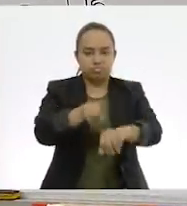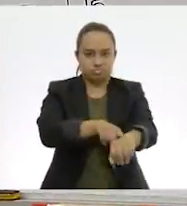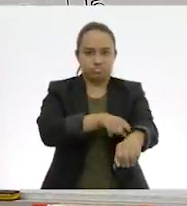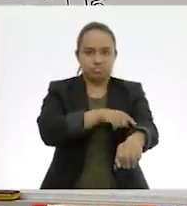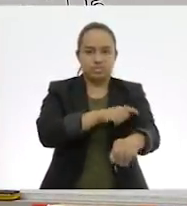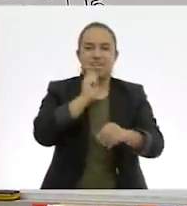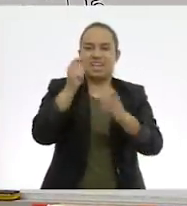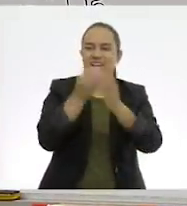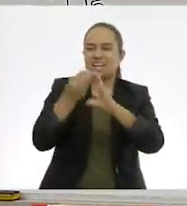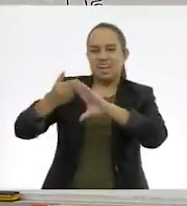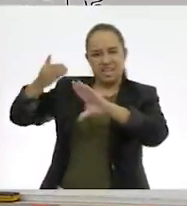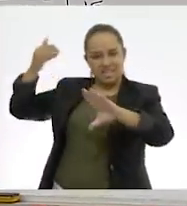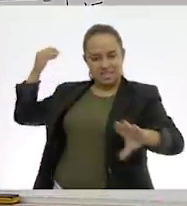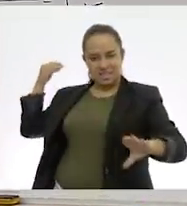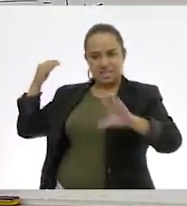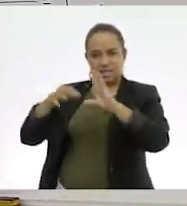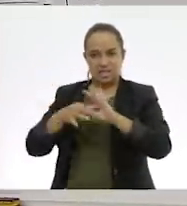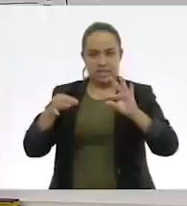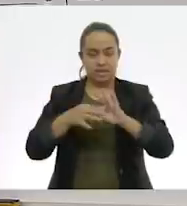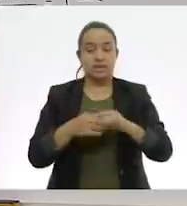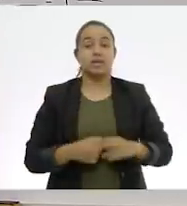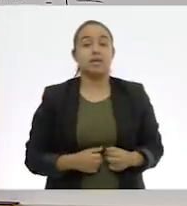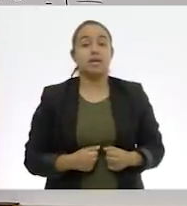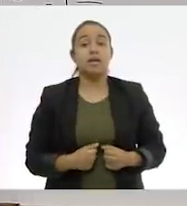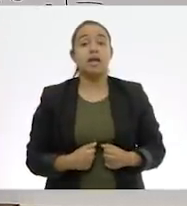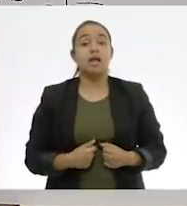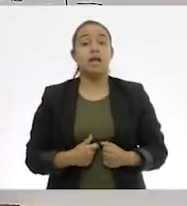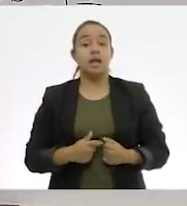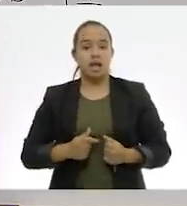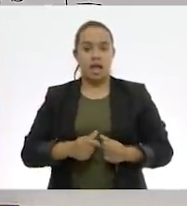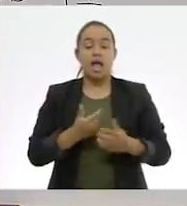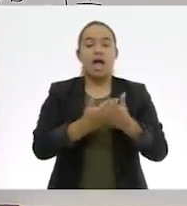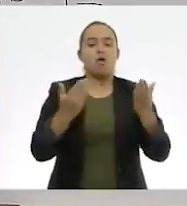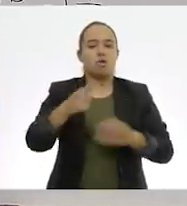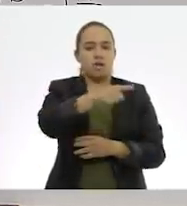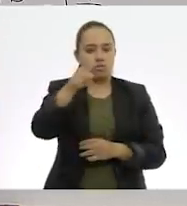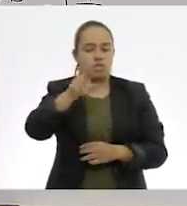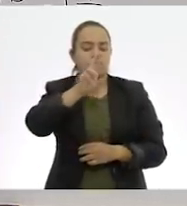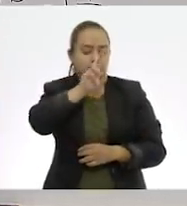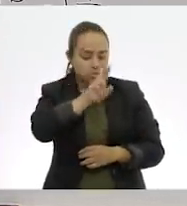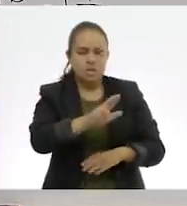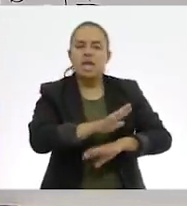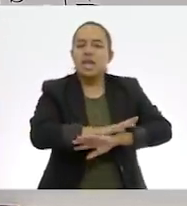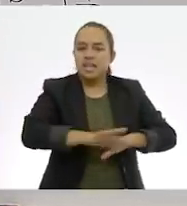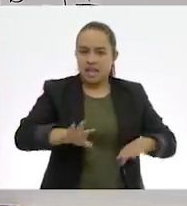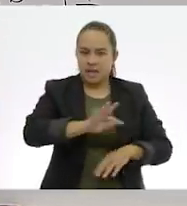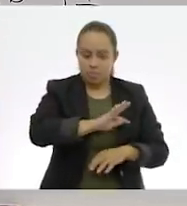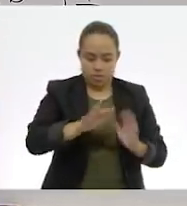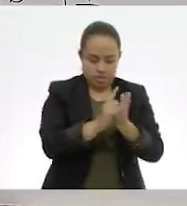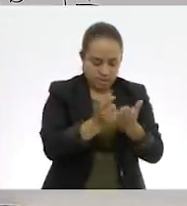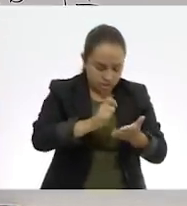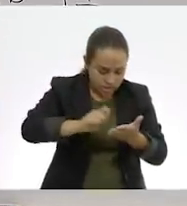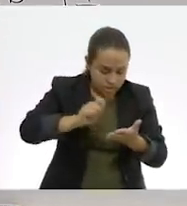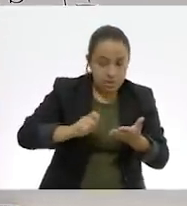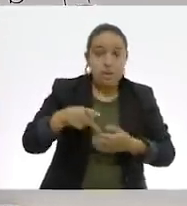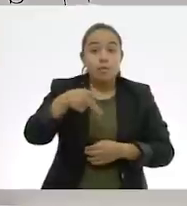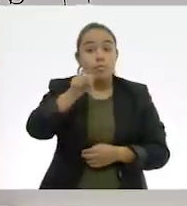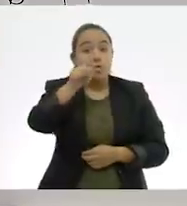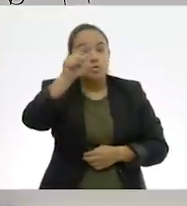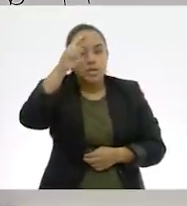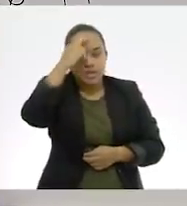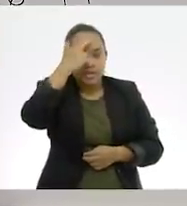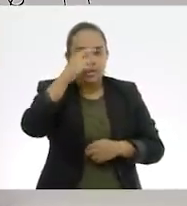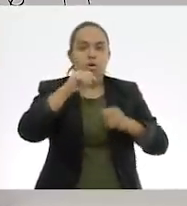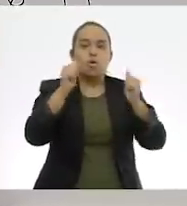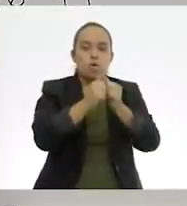vimos desde la clase pasada. Así es. Entonces, ya pueden contestar el desafío en su libro, pero recuerden poner